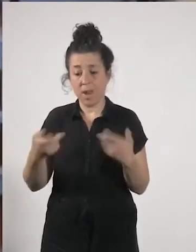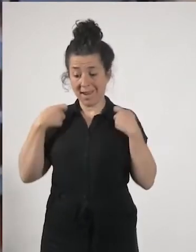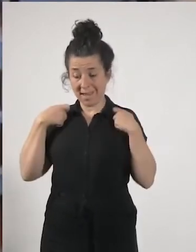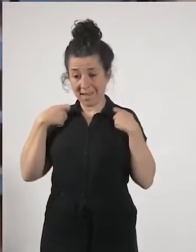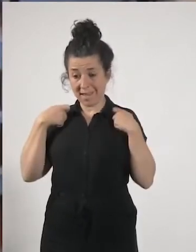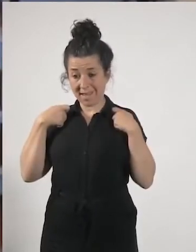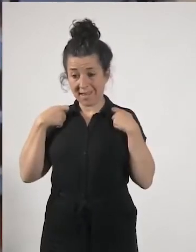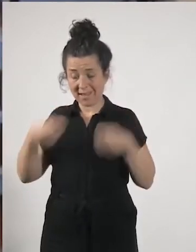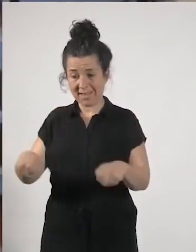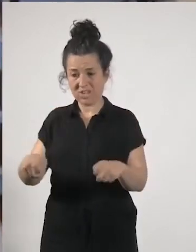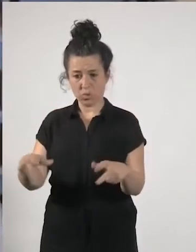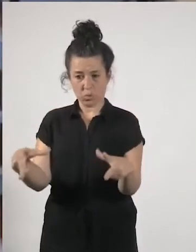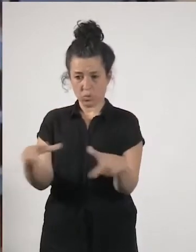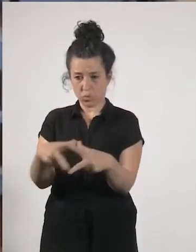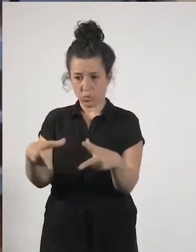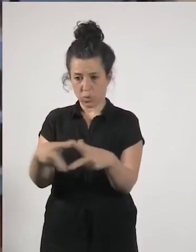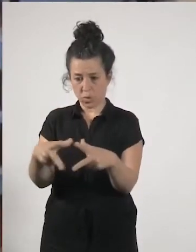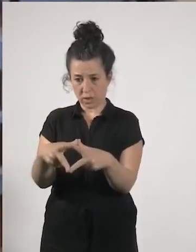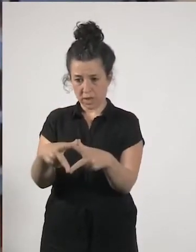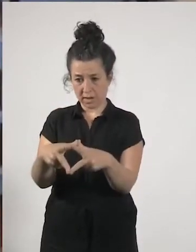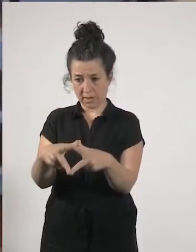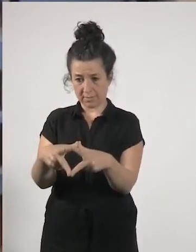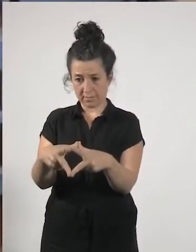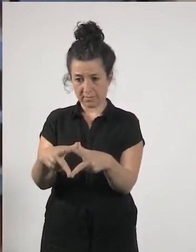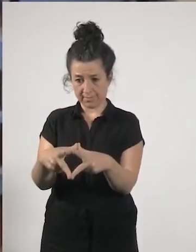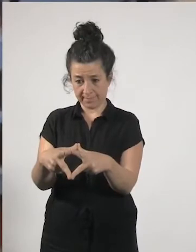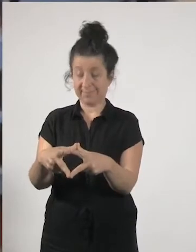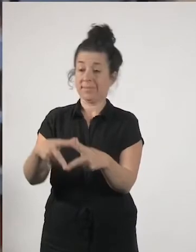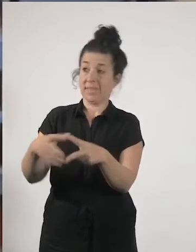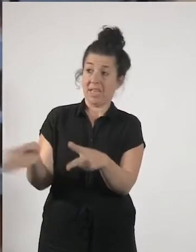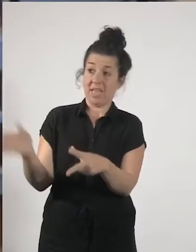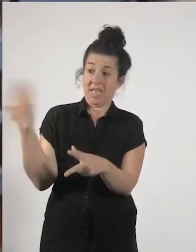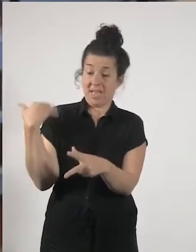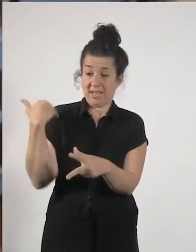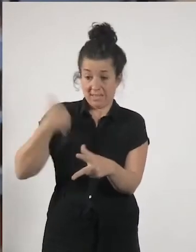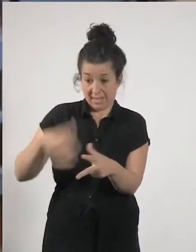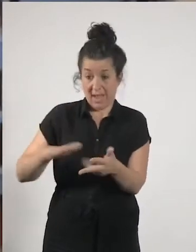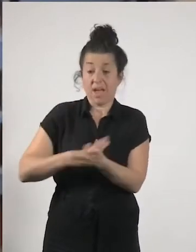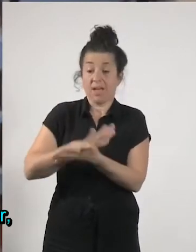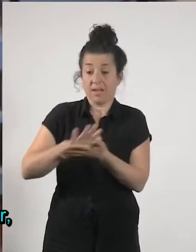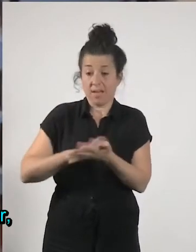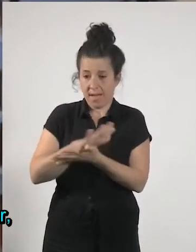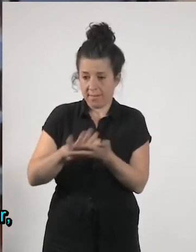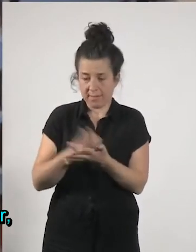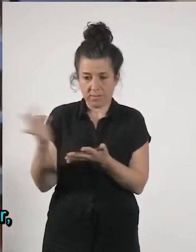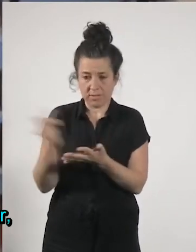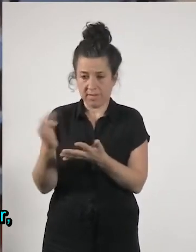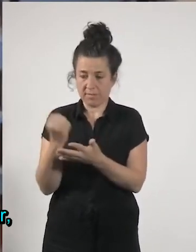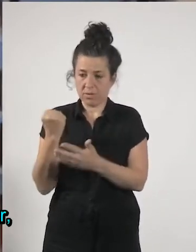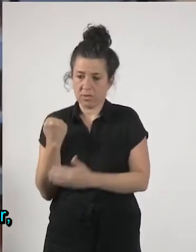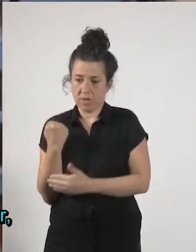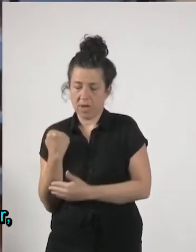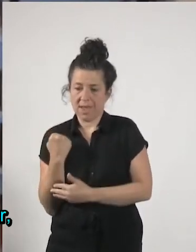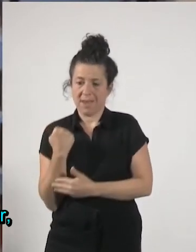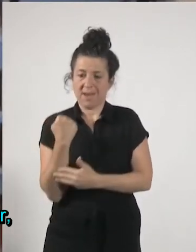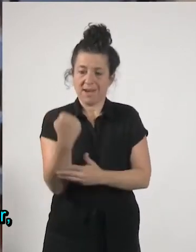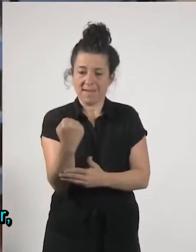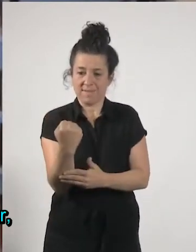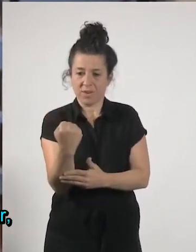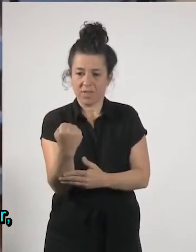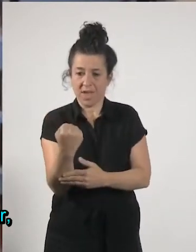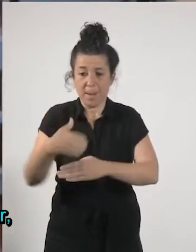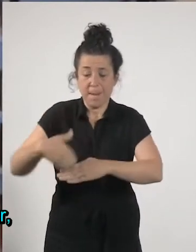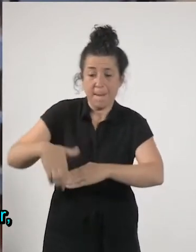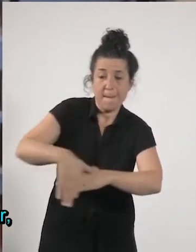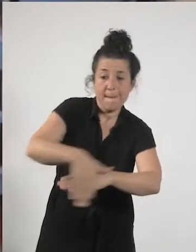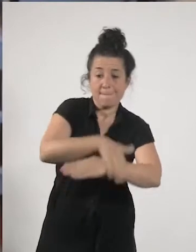sociales como se ha comentado yo creo que habría que reforzar los pilares del estado del bienestar